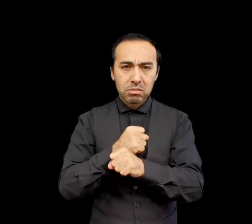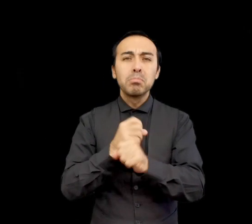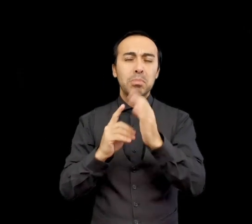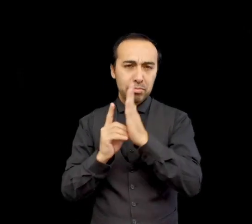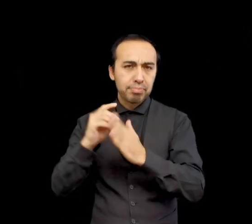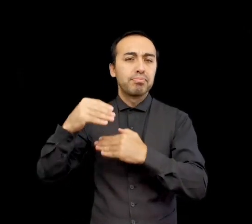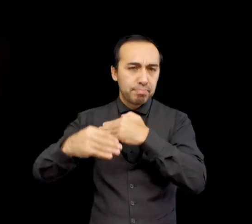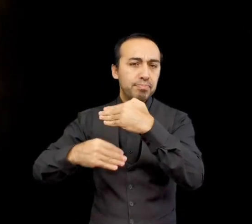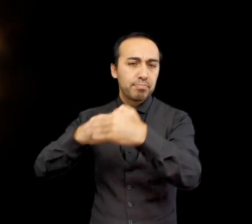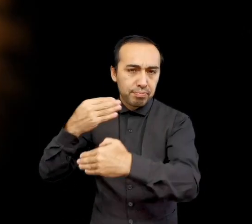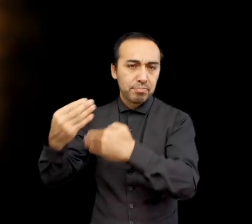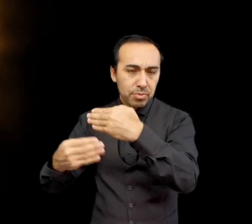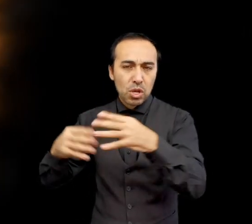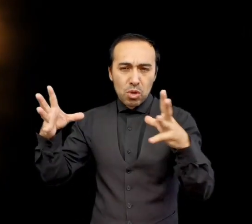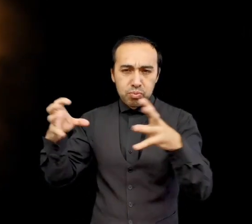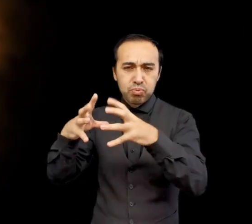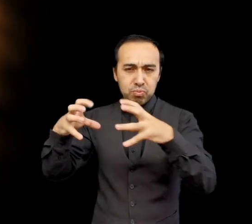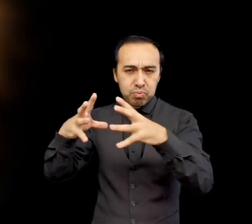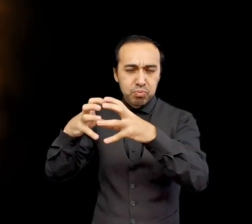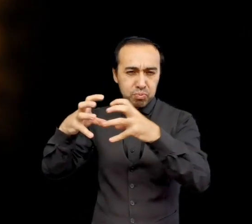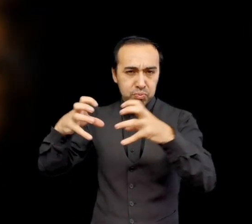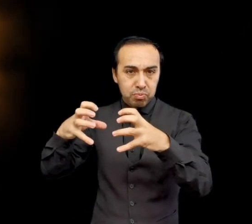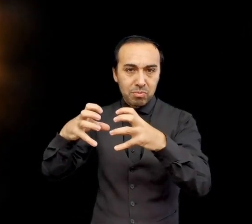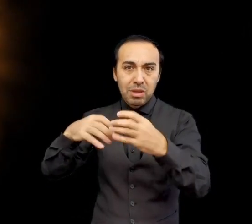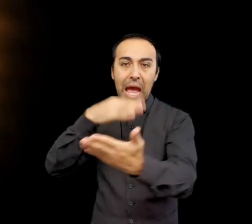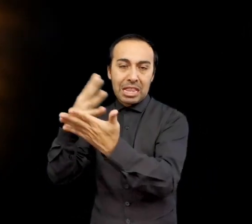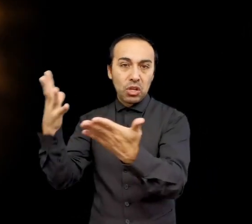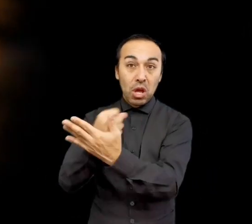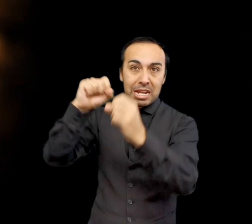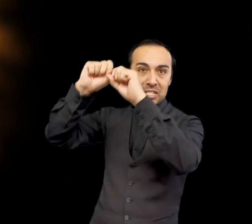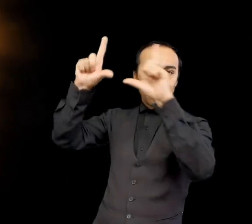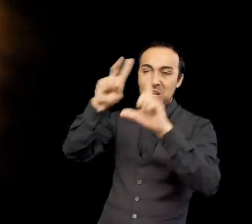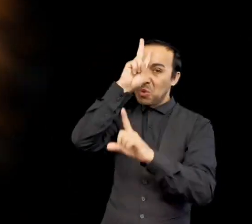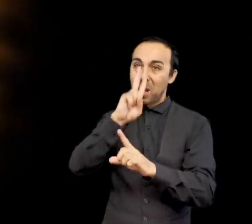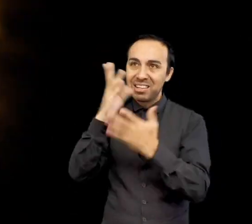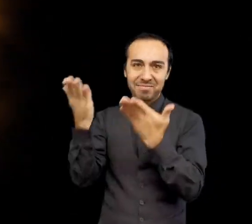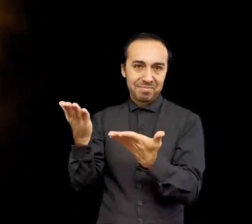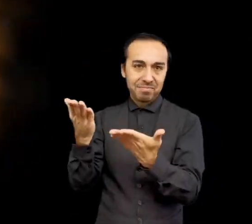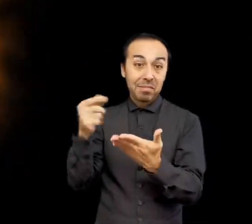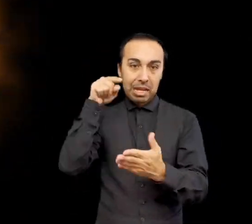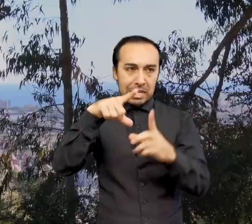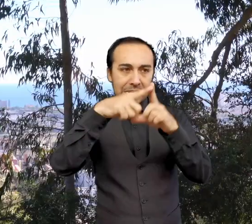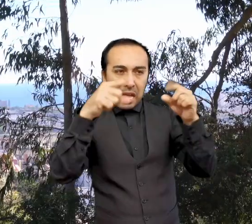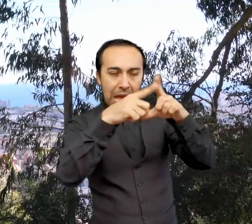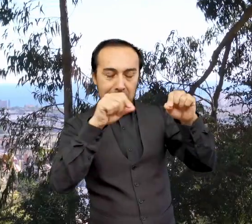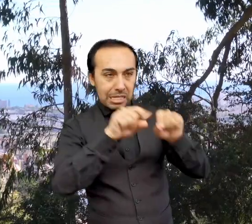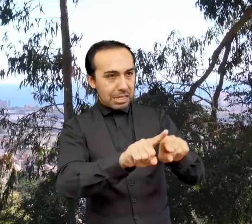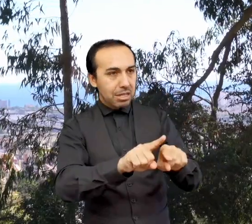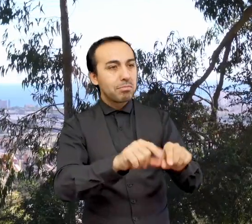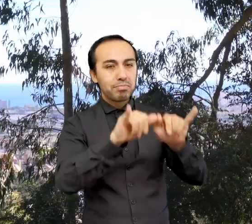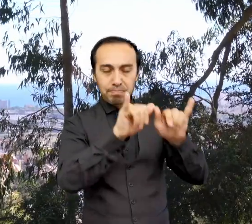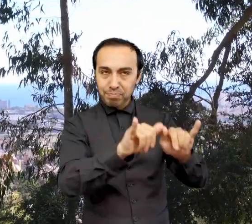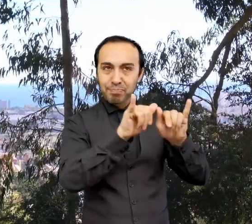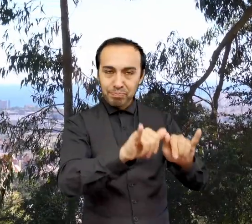comienza a colapsar hasta que se crea la estrella y brilla, como lo hace el Sol. Para que esta estrella creada se mantenga estable,